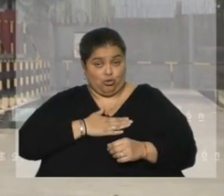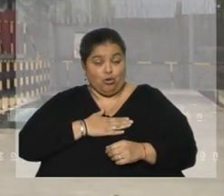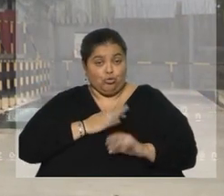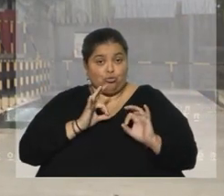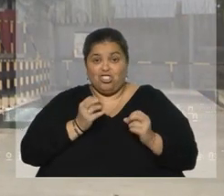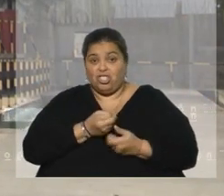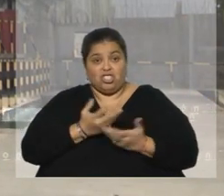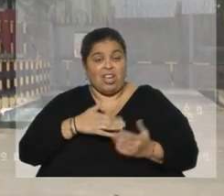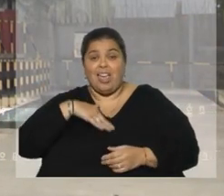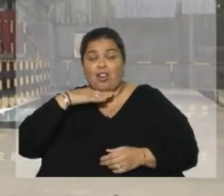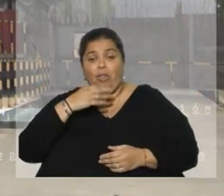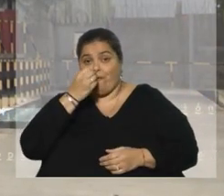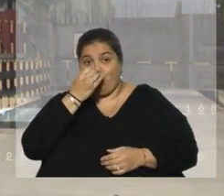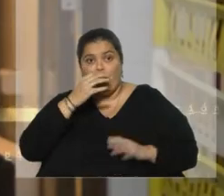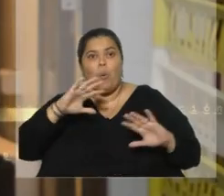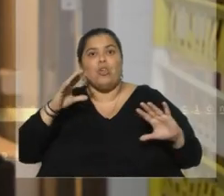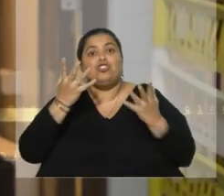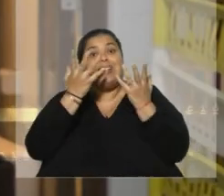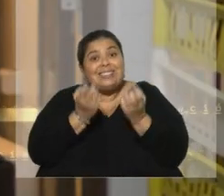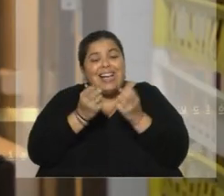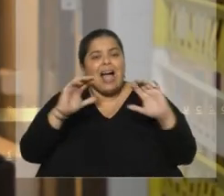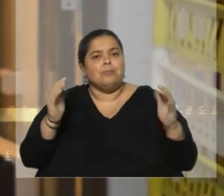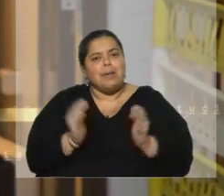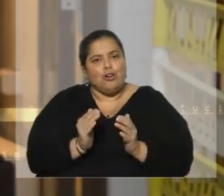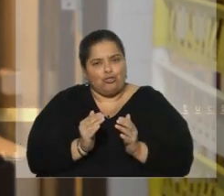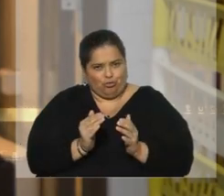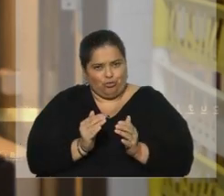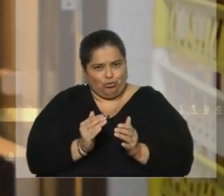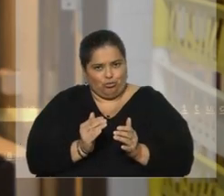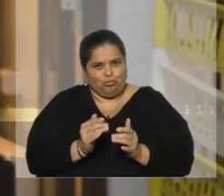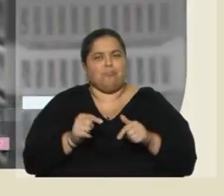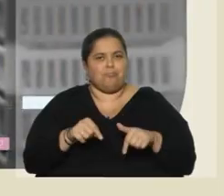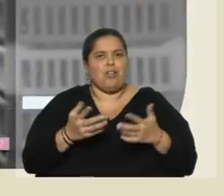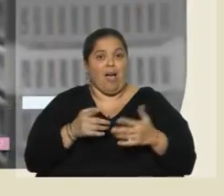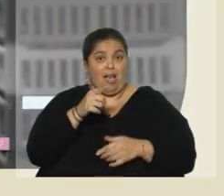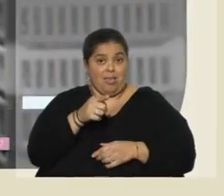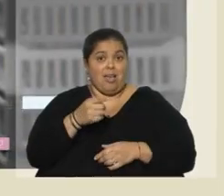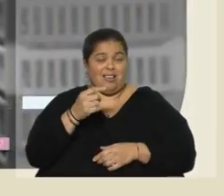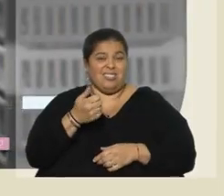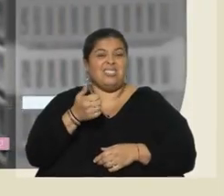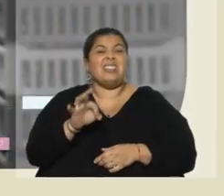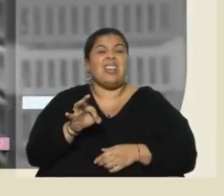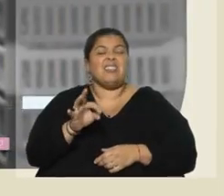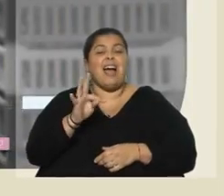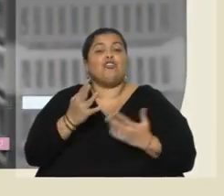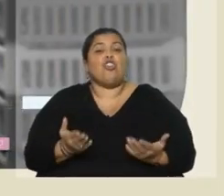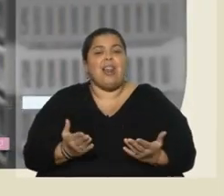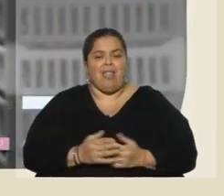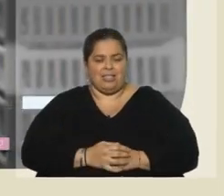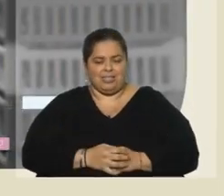Obviamente eso al secar se reduce el volumen, pero sí, son cerca de 60 toneladas de verde.